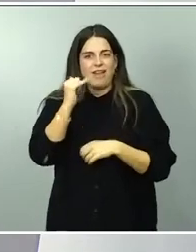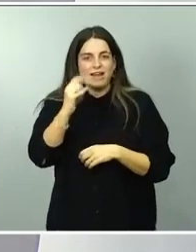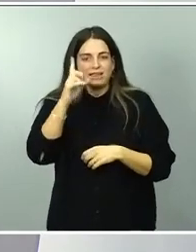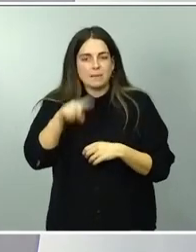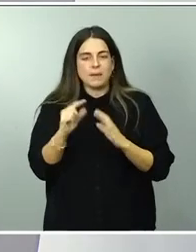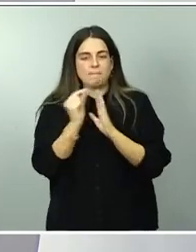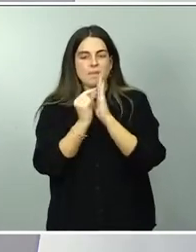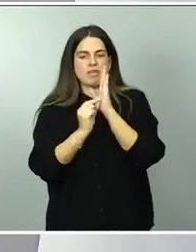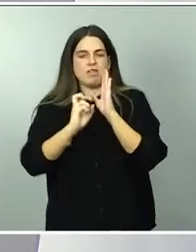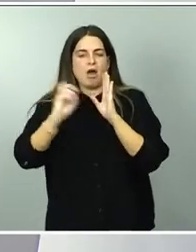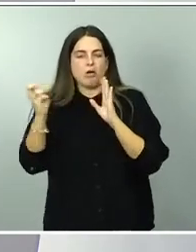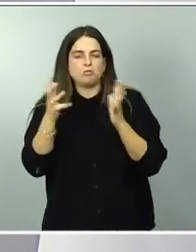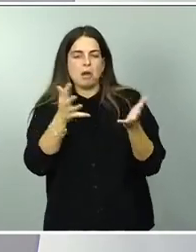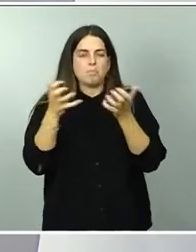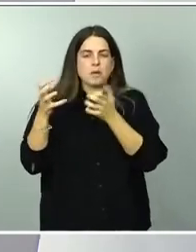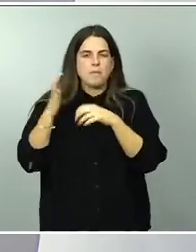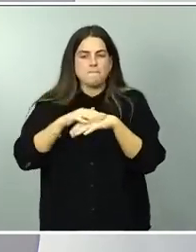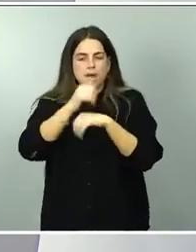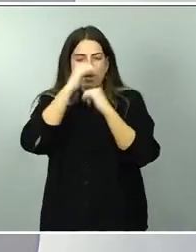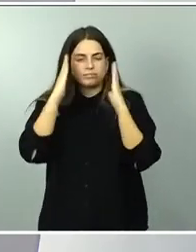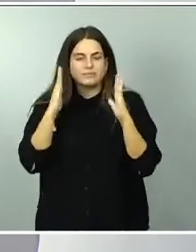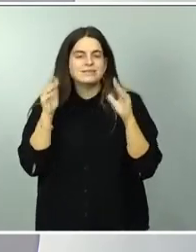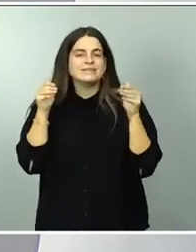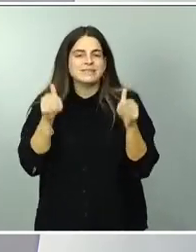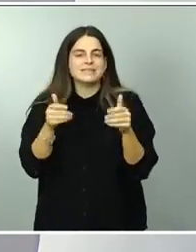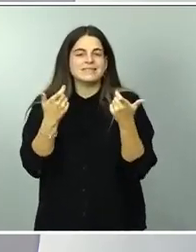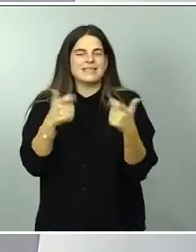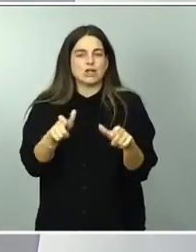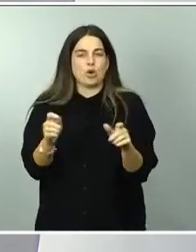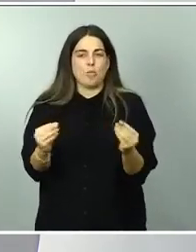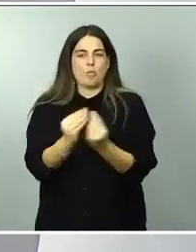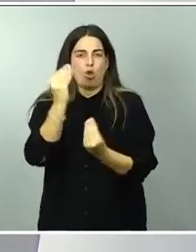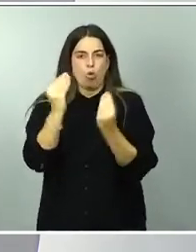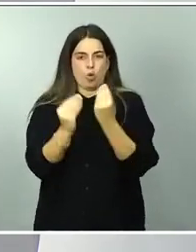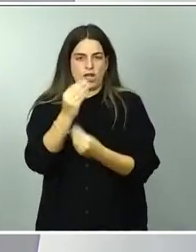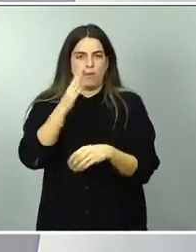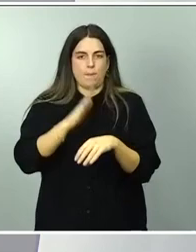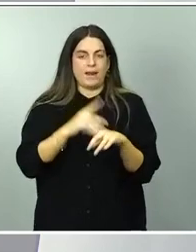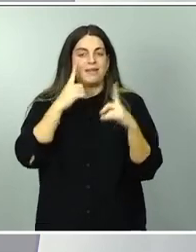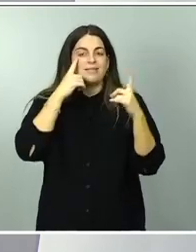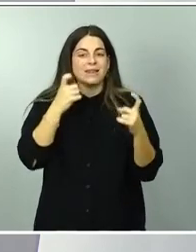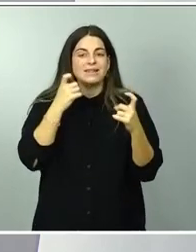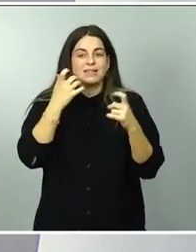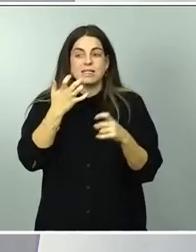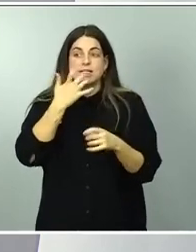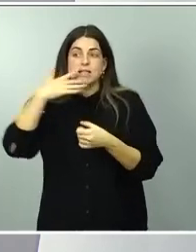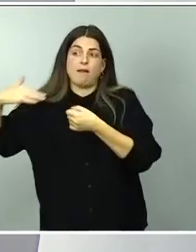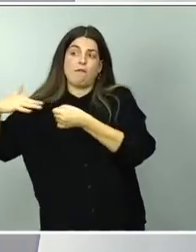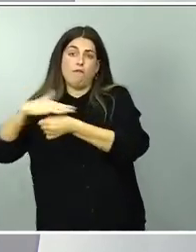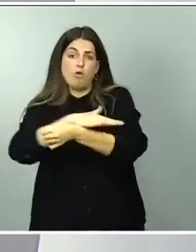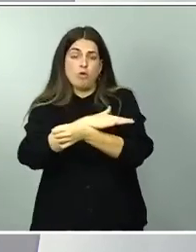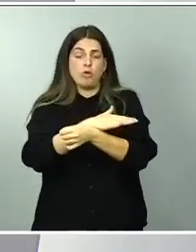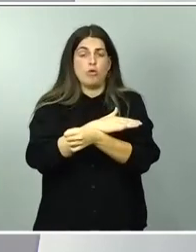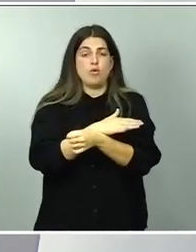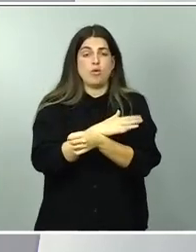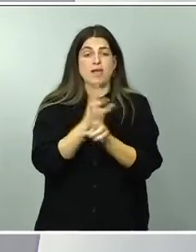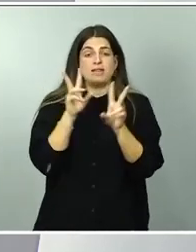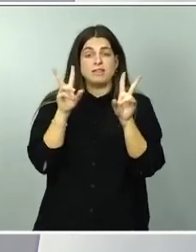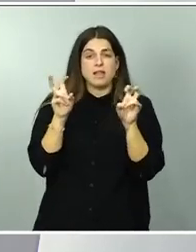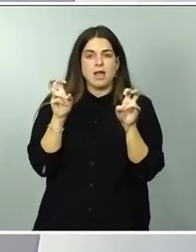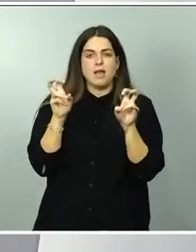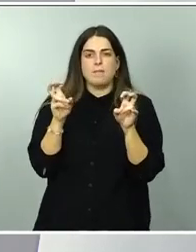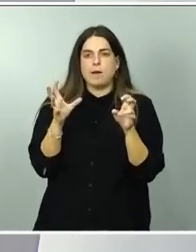dirigidas al sector productivo para intentar paliar los efectos que, sobre determinadas áreas económicas, está teniendo las